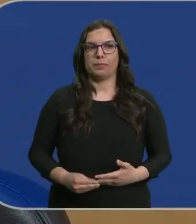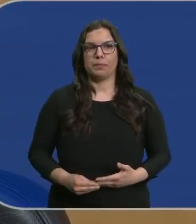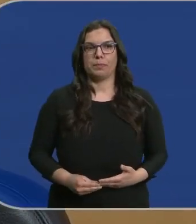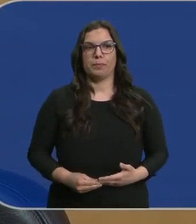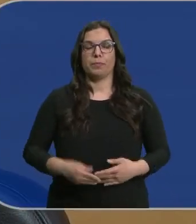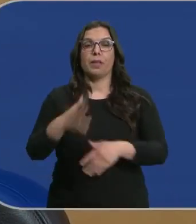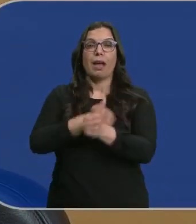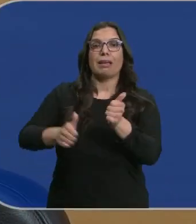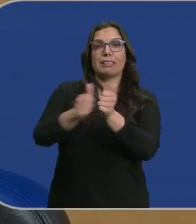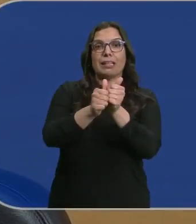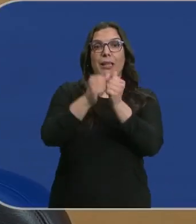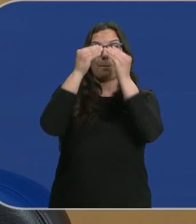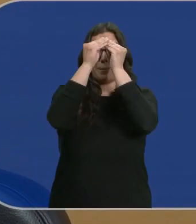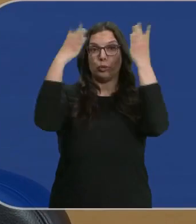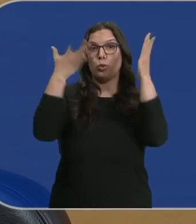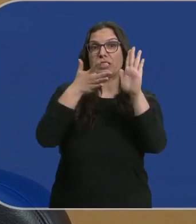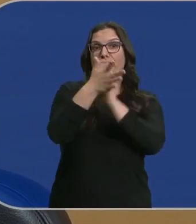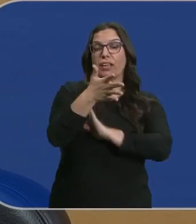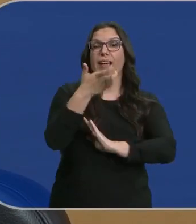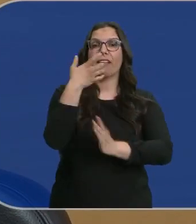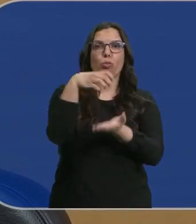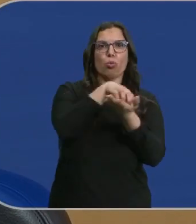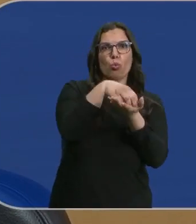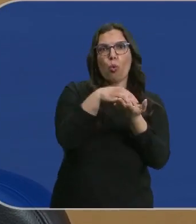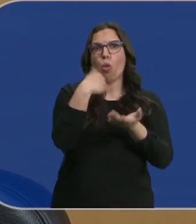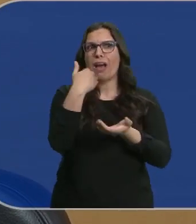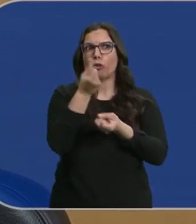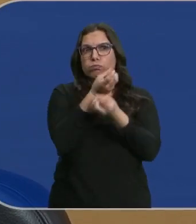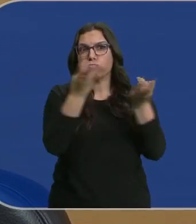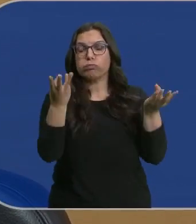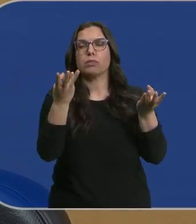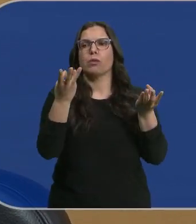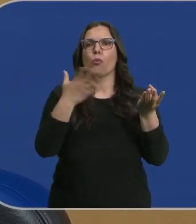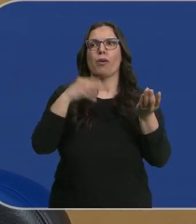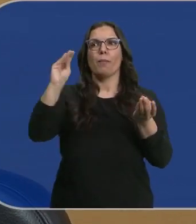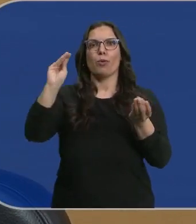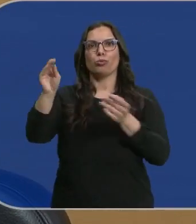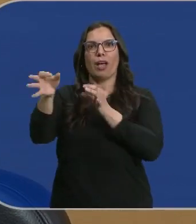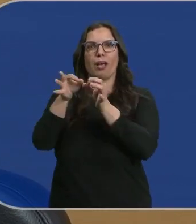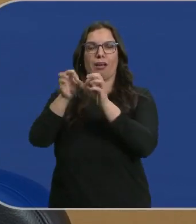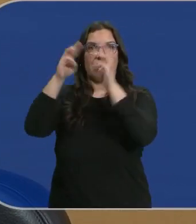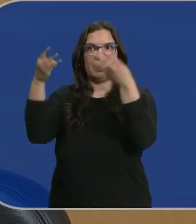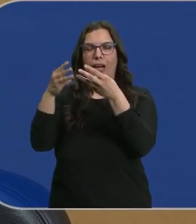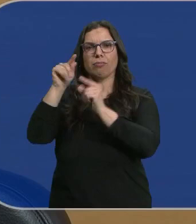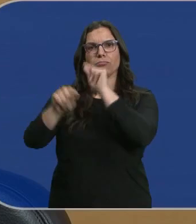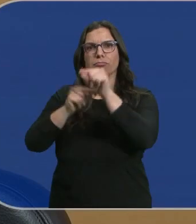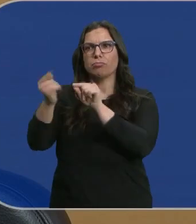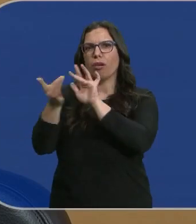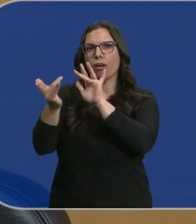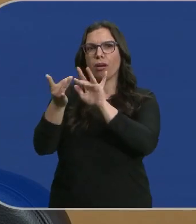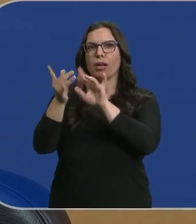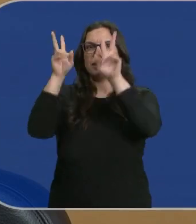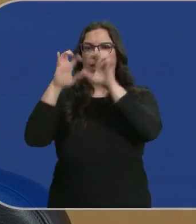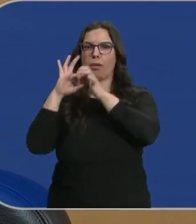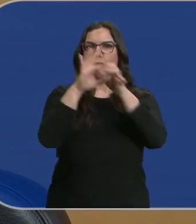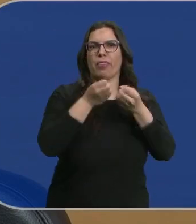Asistente virtual sirve para resolver online numerosas dudas, la mayor parte de las dudas que pueda tener el contribuyente en relación con su